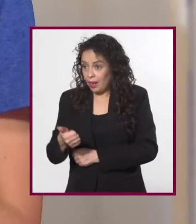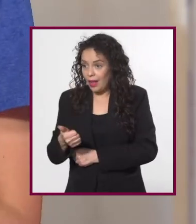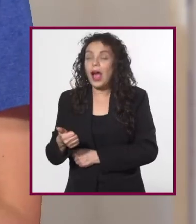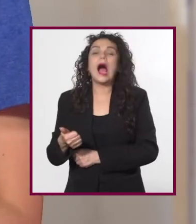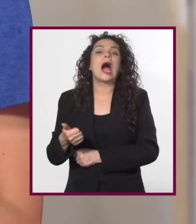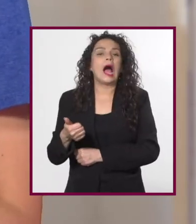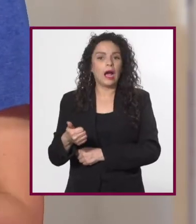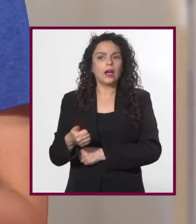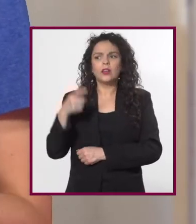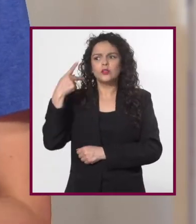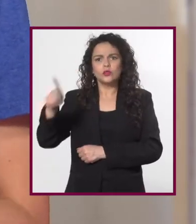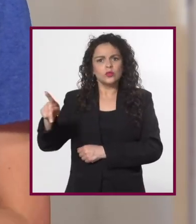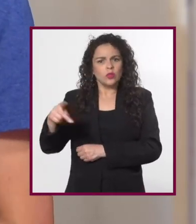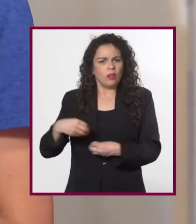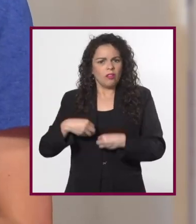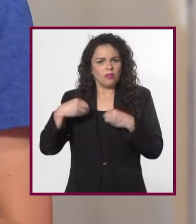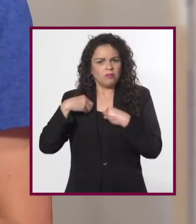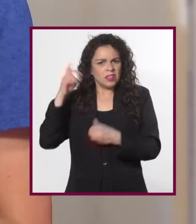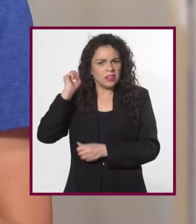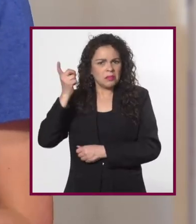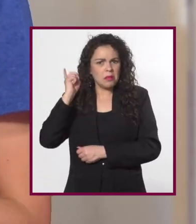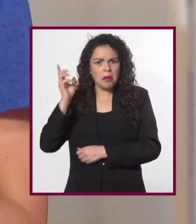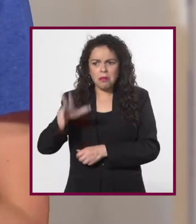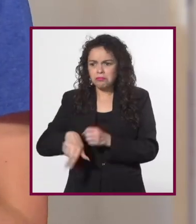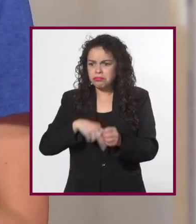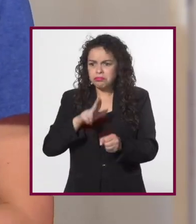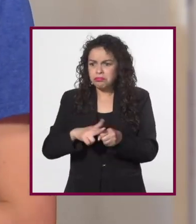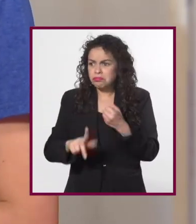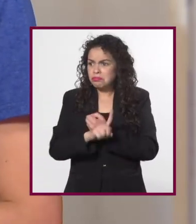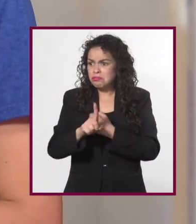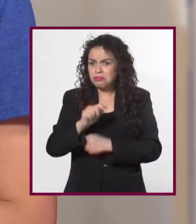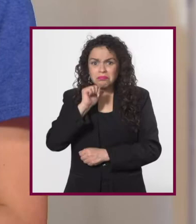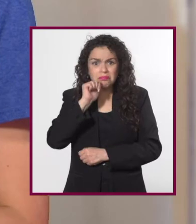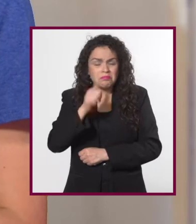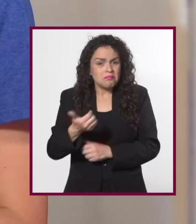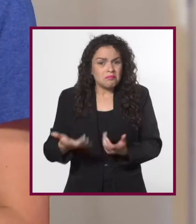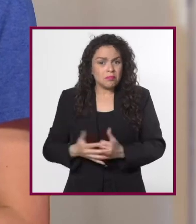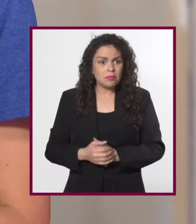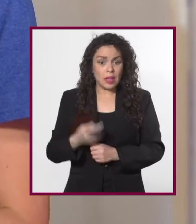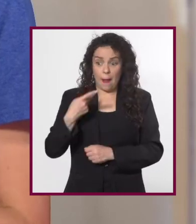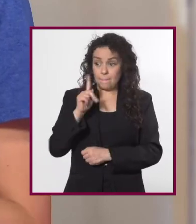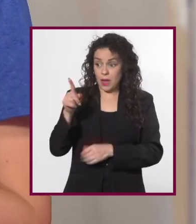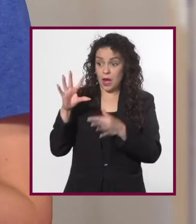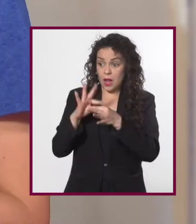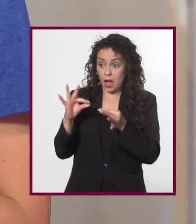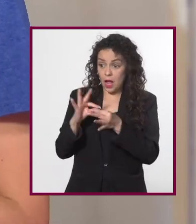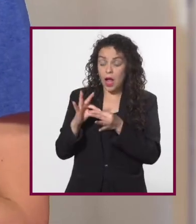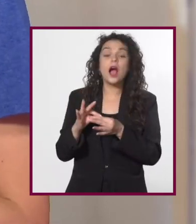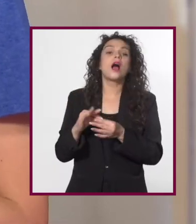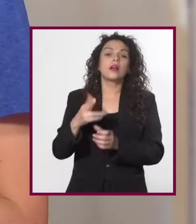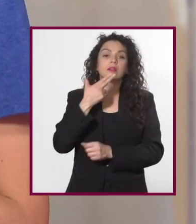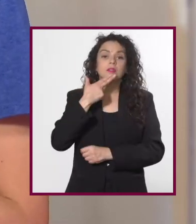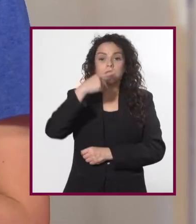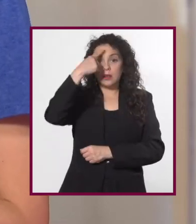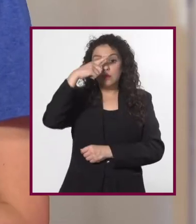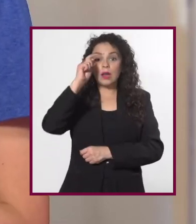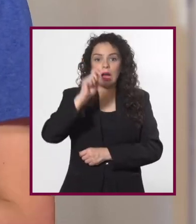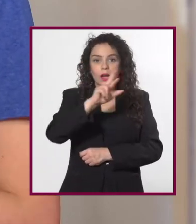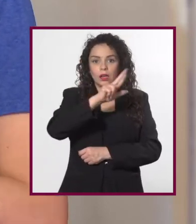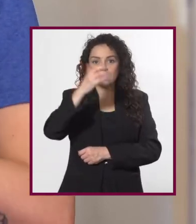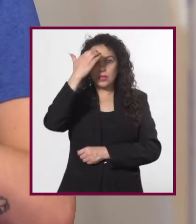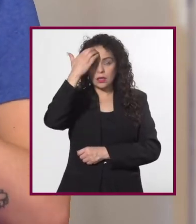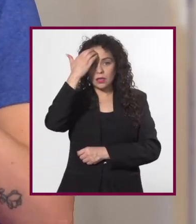discapacidad, podremos ver que su día transcurre de manera fluida y sin grandes problemas. Pero lo que nos cuente nos sirvira para